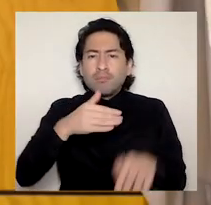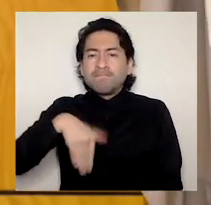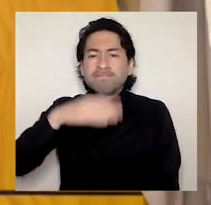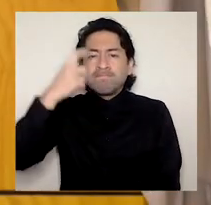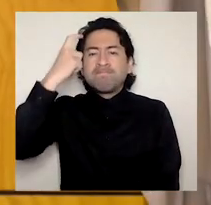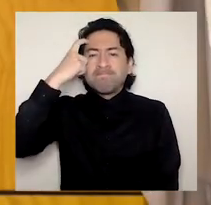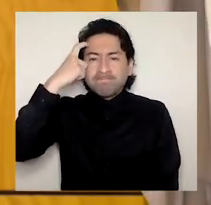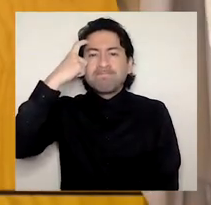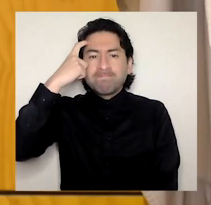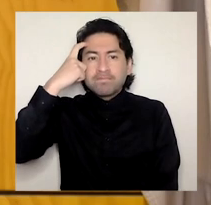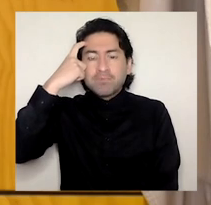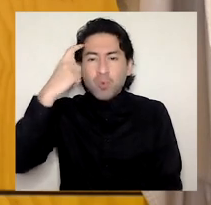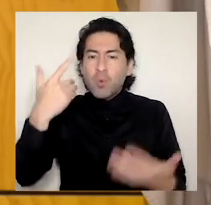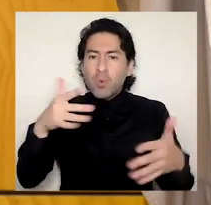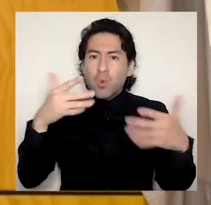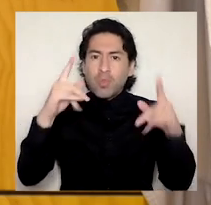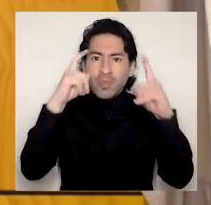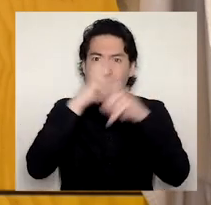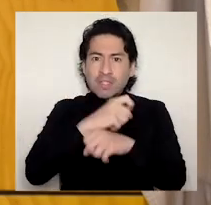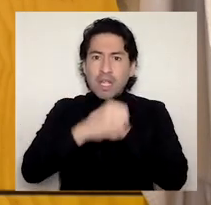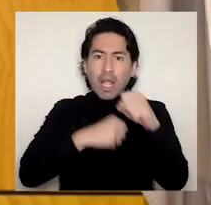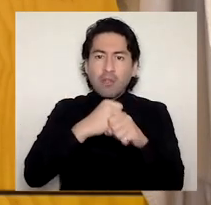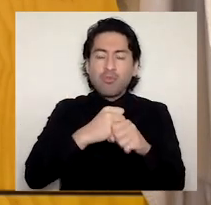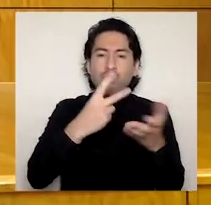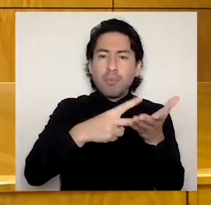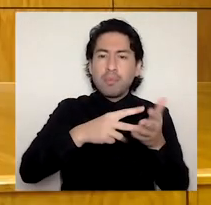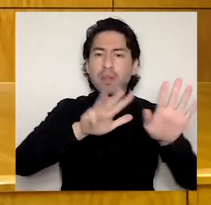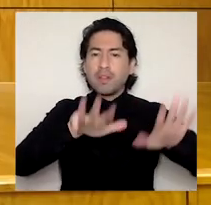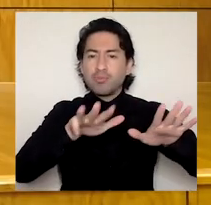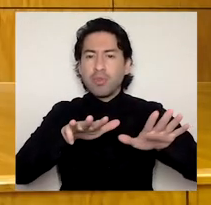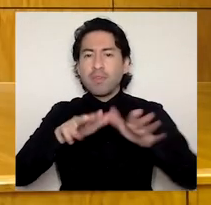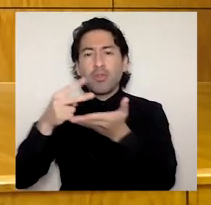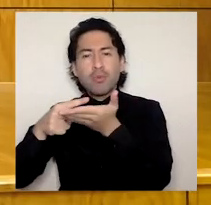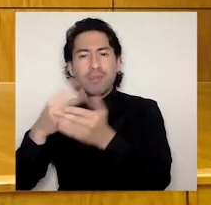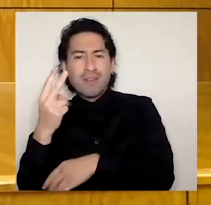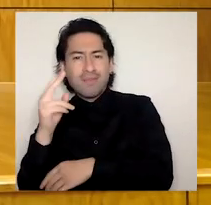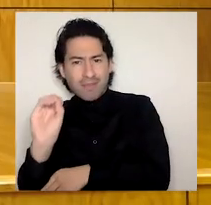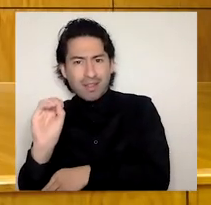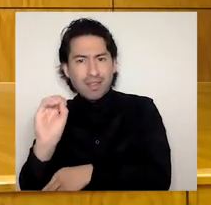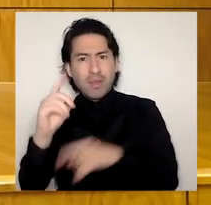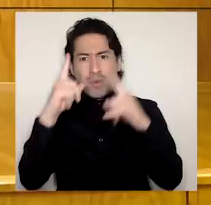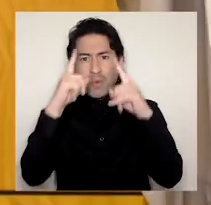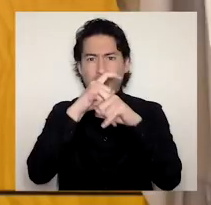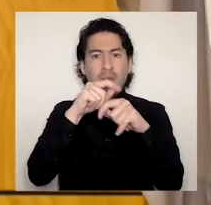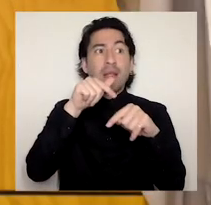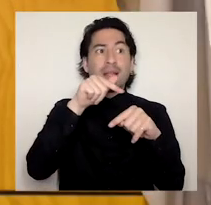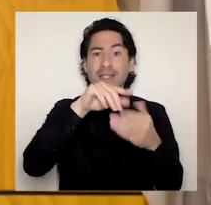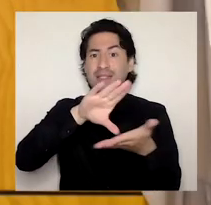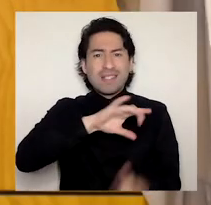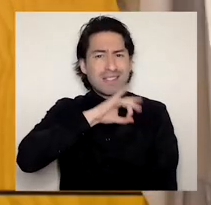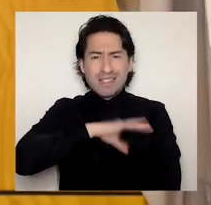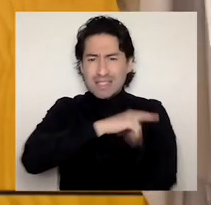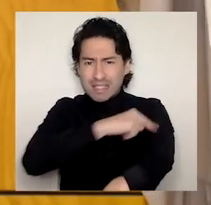complejo e incierto que han sido los años 2019 y 2020 para el país y nuestra universidad. Sin